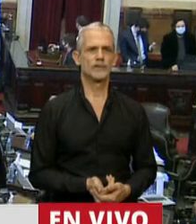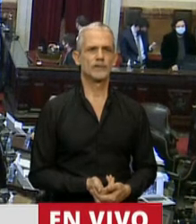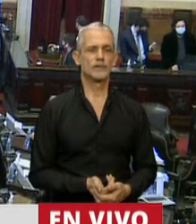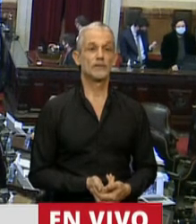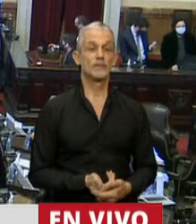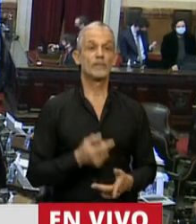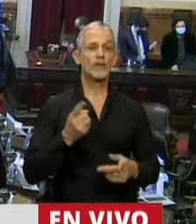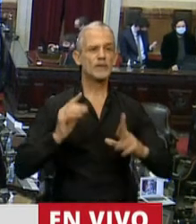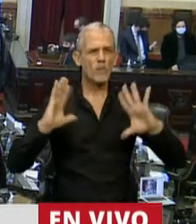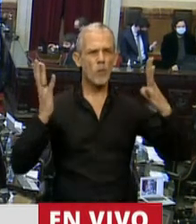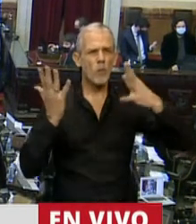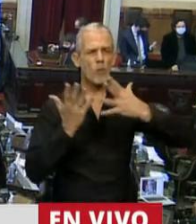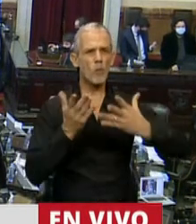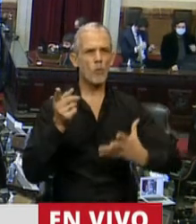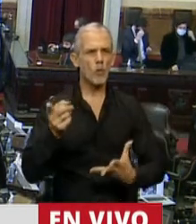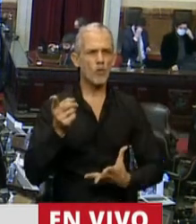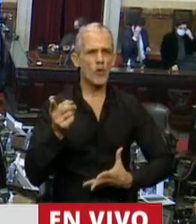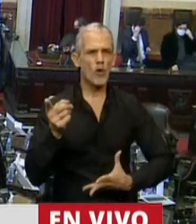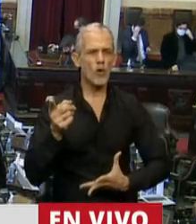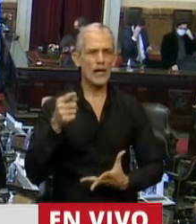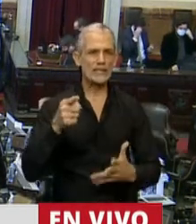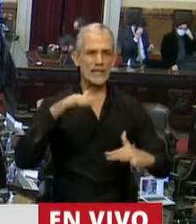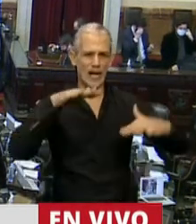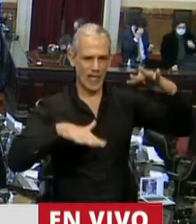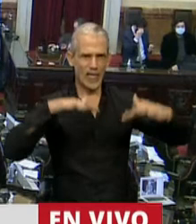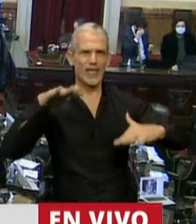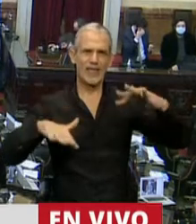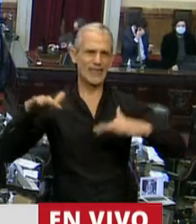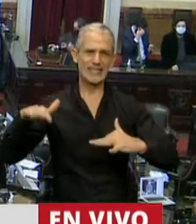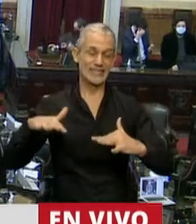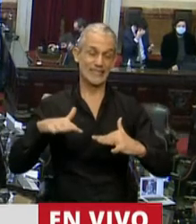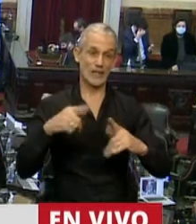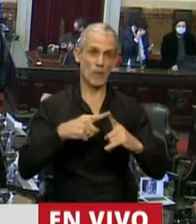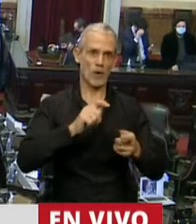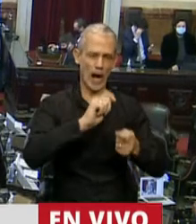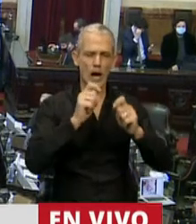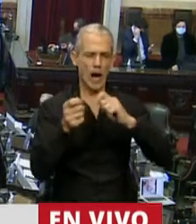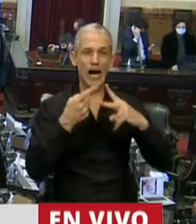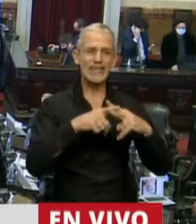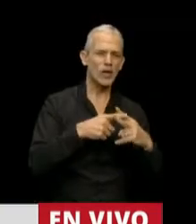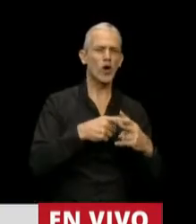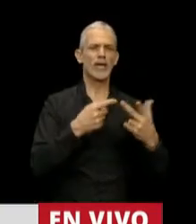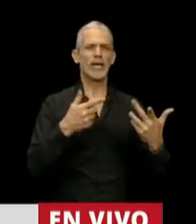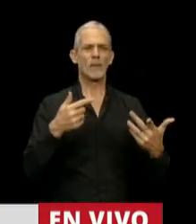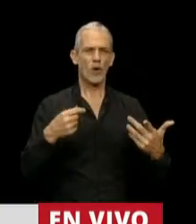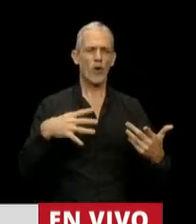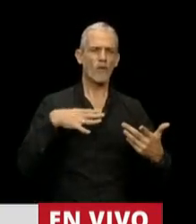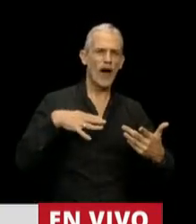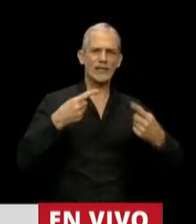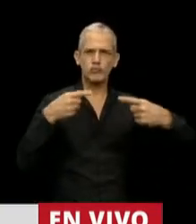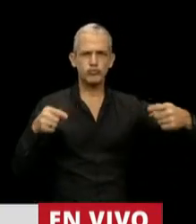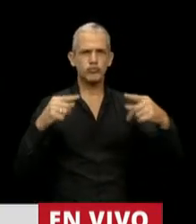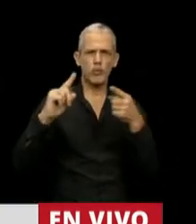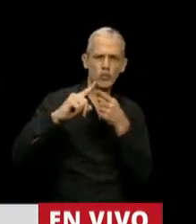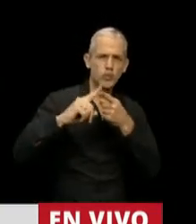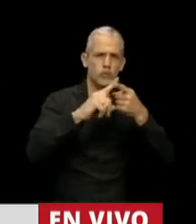En un mundo irremediablemente inestable, por la velocidad de los cambios tecnológicos, por la ausencia de espacios internacionales de